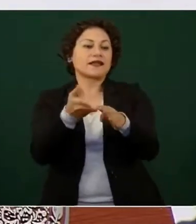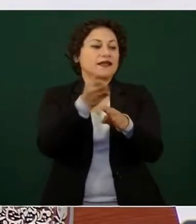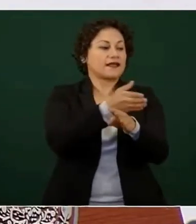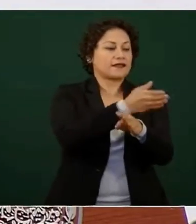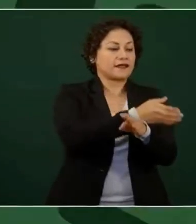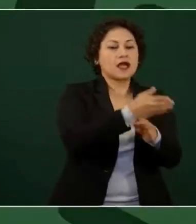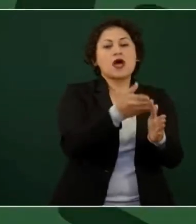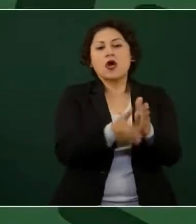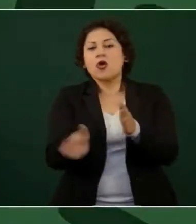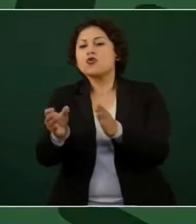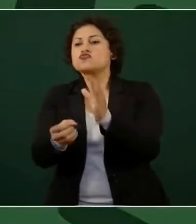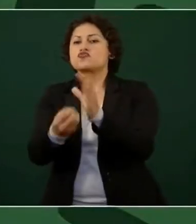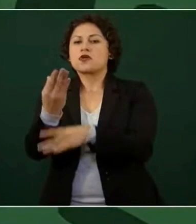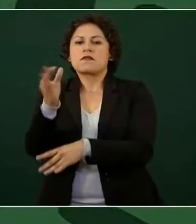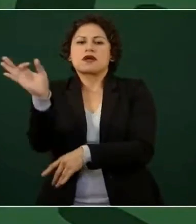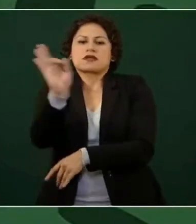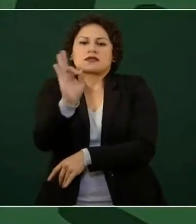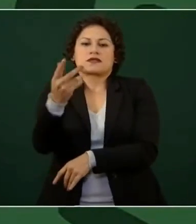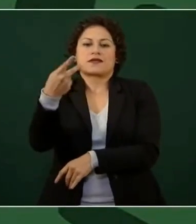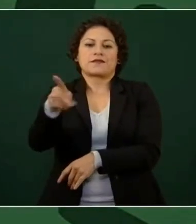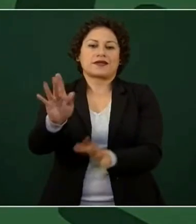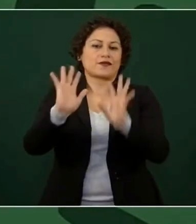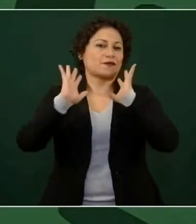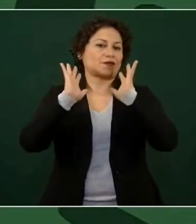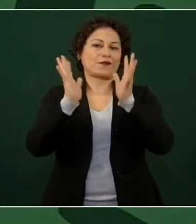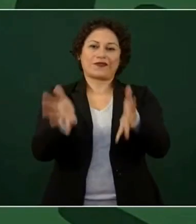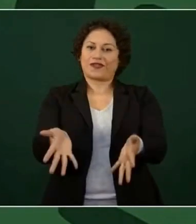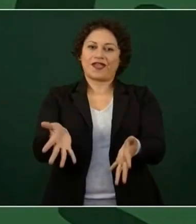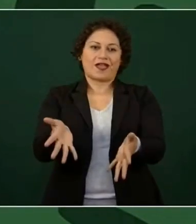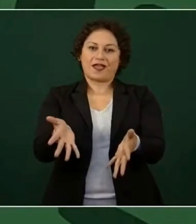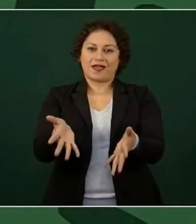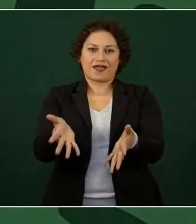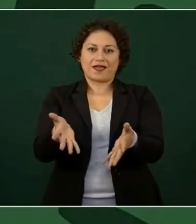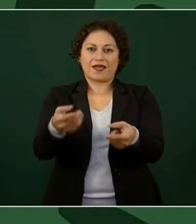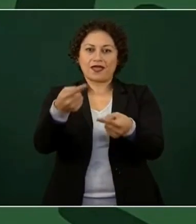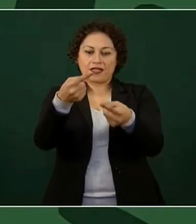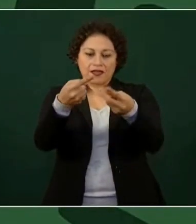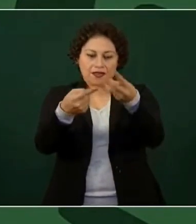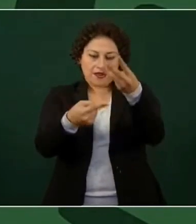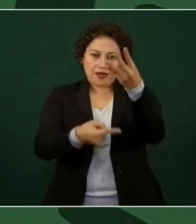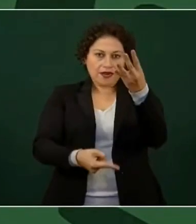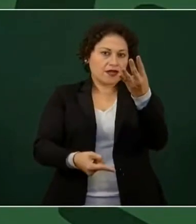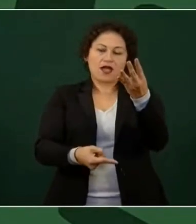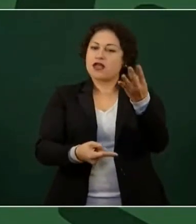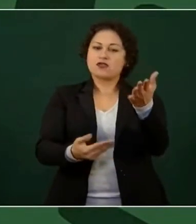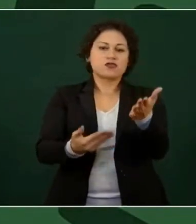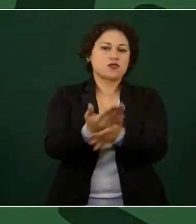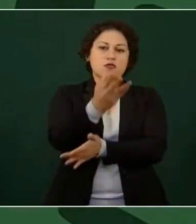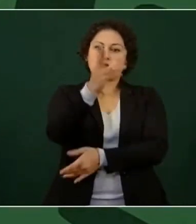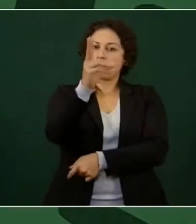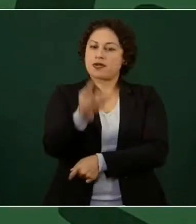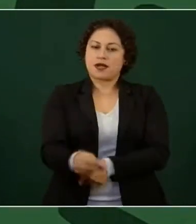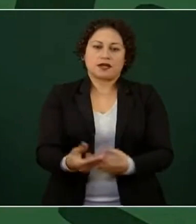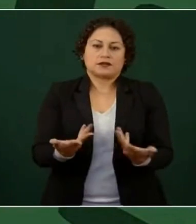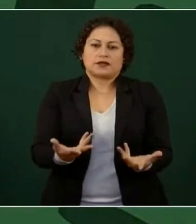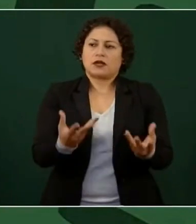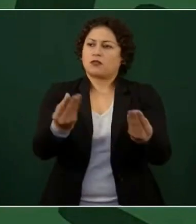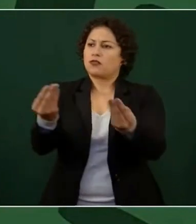se han declarado la mayoría improcedentes, fueron muchos amparos.